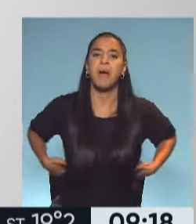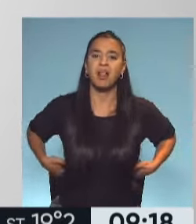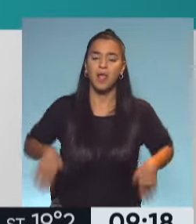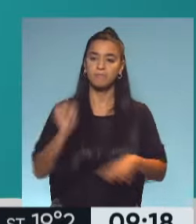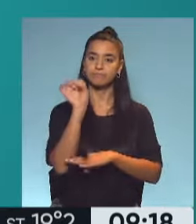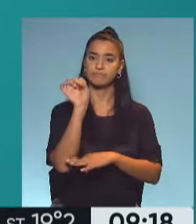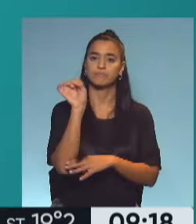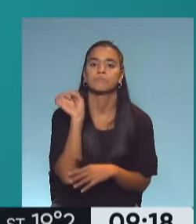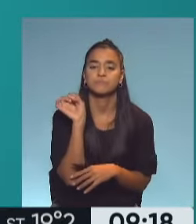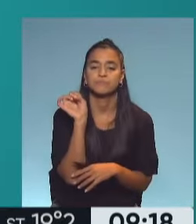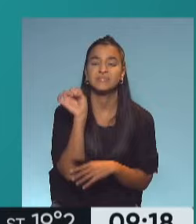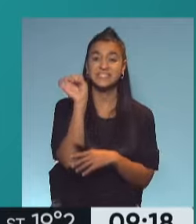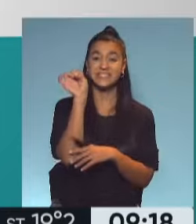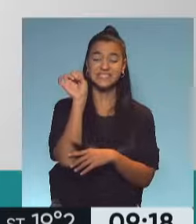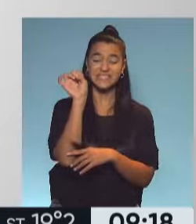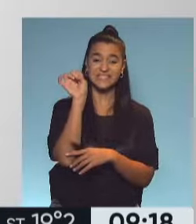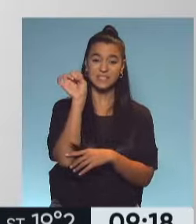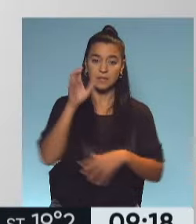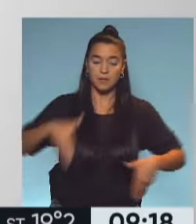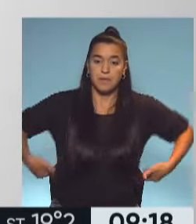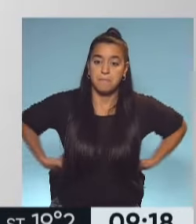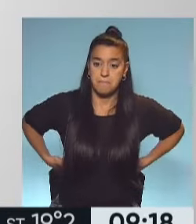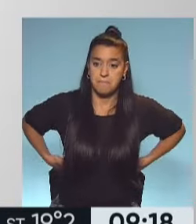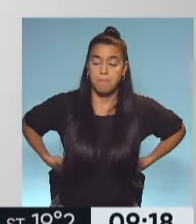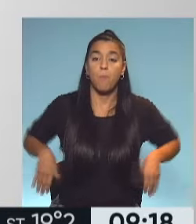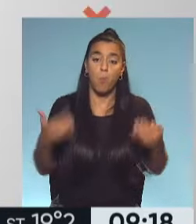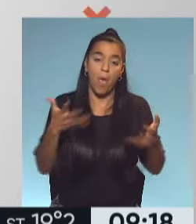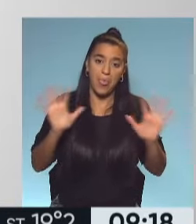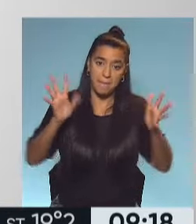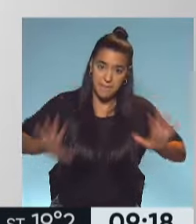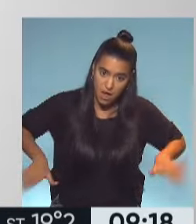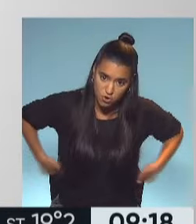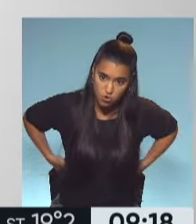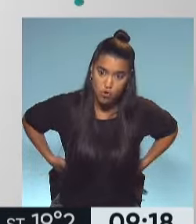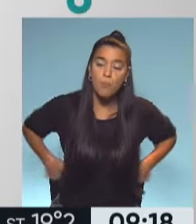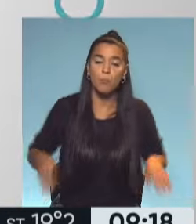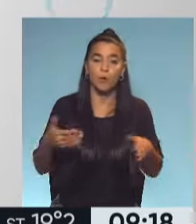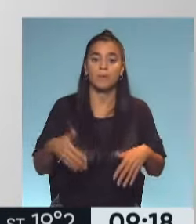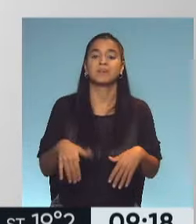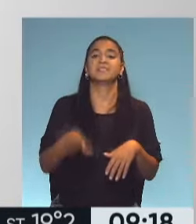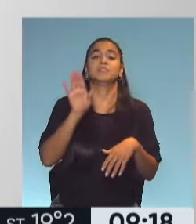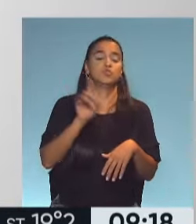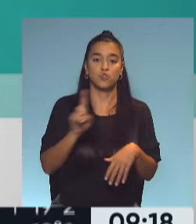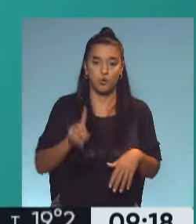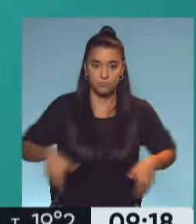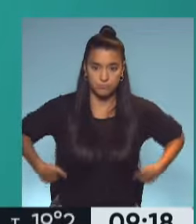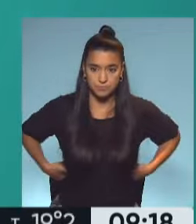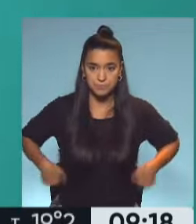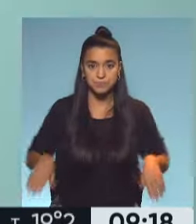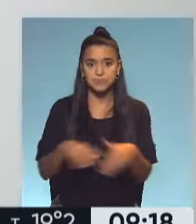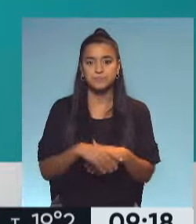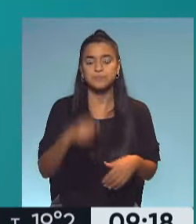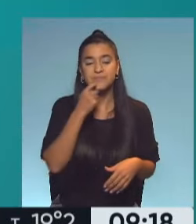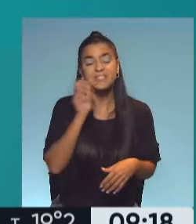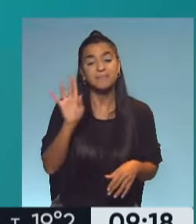derecha. Porque cuando nos falta fuerza, ¿qué hacemos? Compensamos con la espalda. Y ahí te mandas una macana. para atrás. Claro. ¿Sí? Entonces, quienes